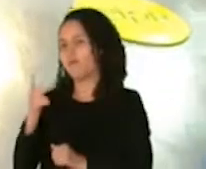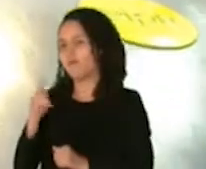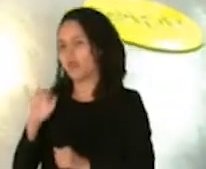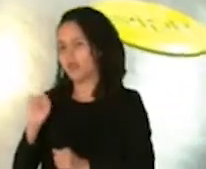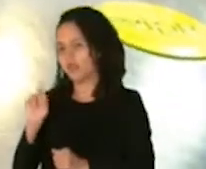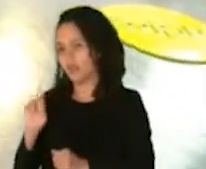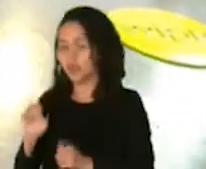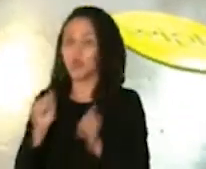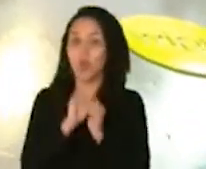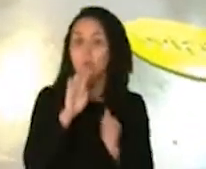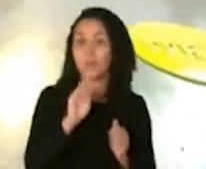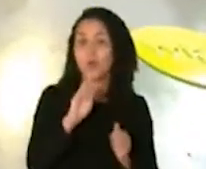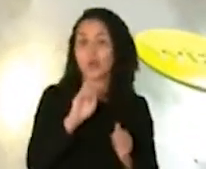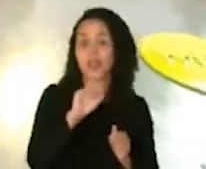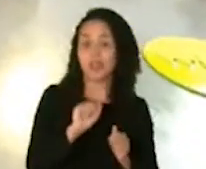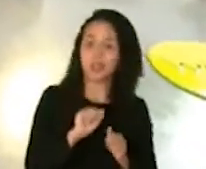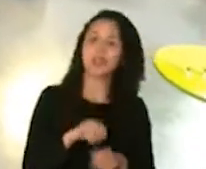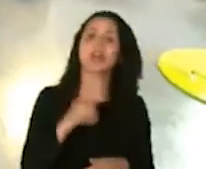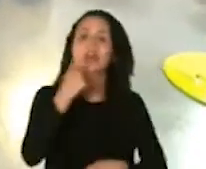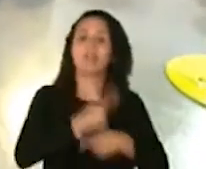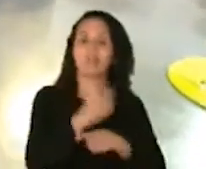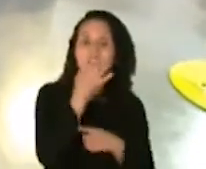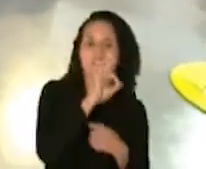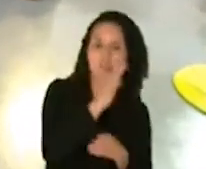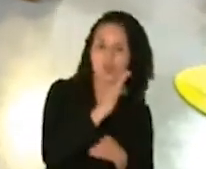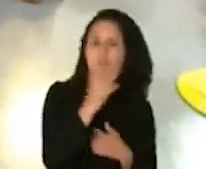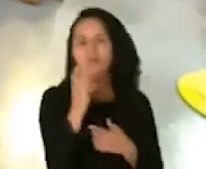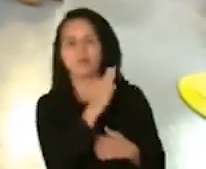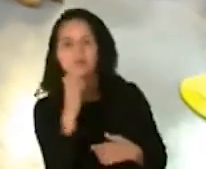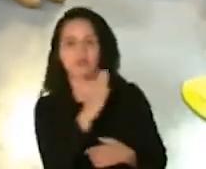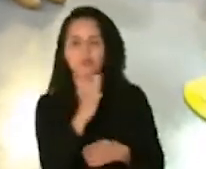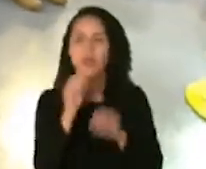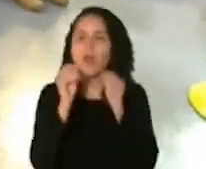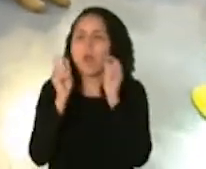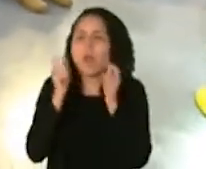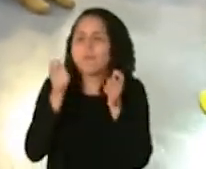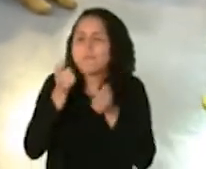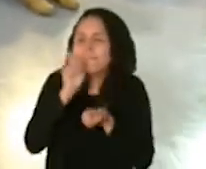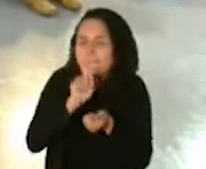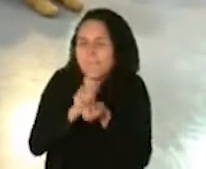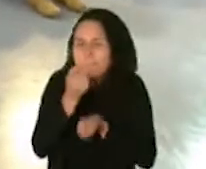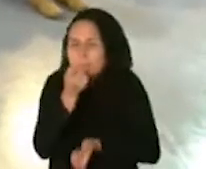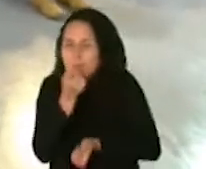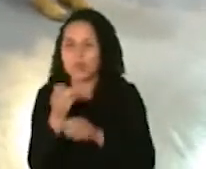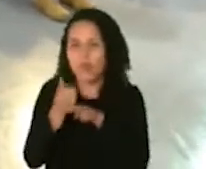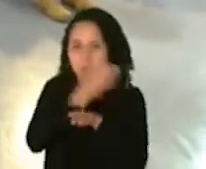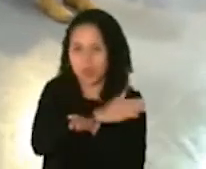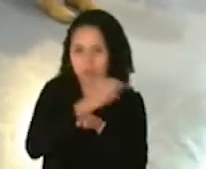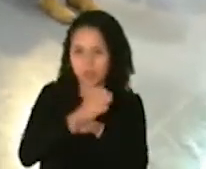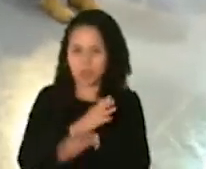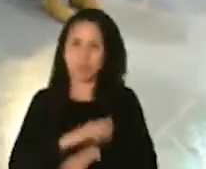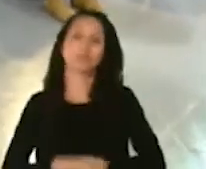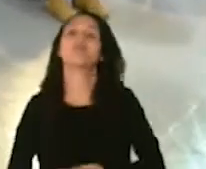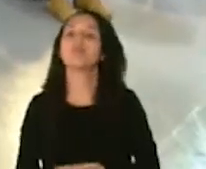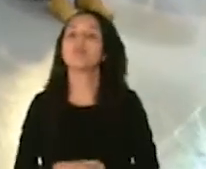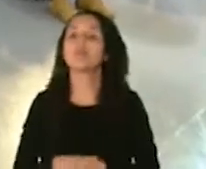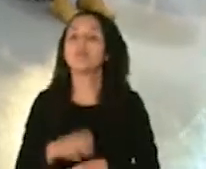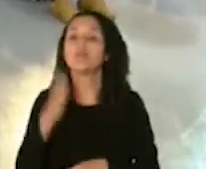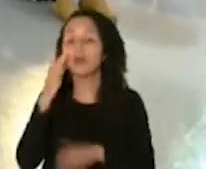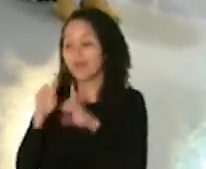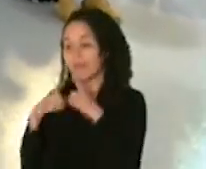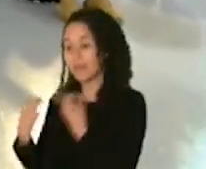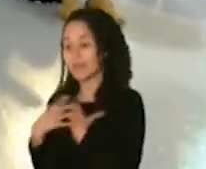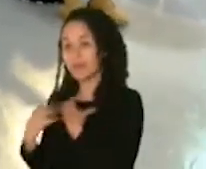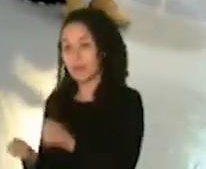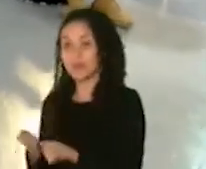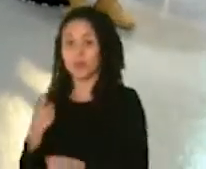Es mejor un poquito antes que después. Así que es también un proceso de redundancia porque el Departamento de Salud y la